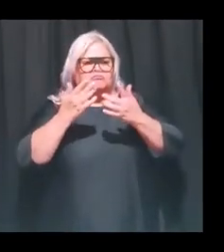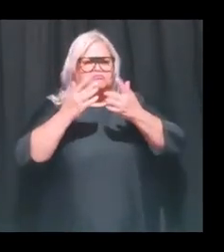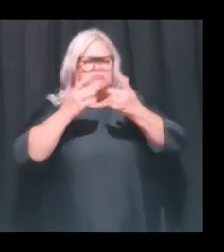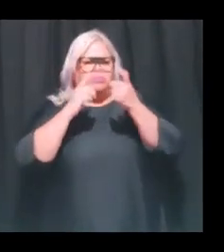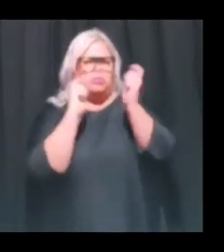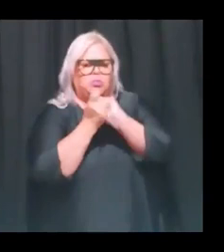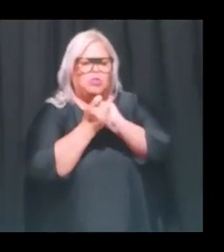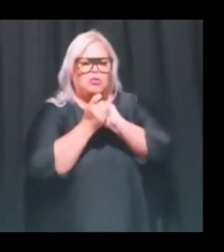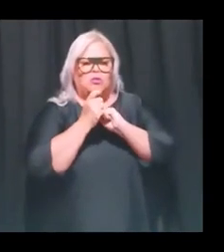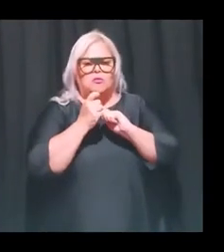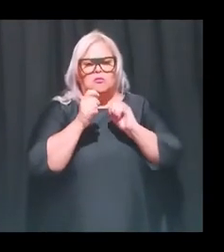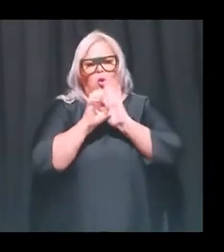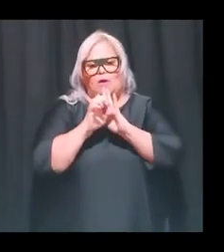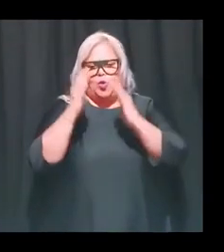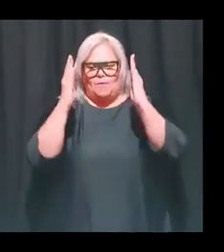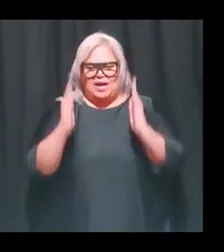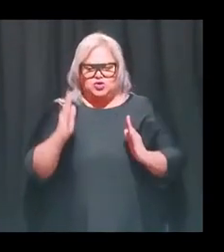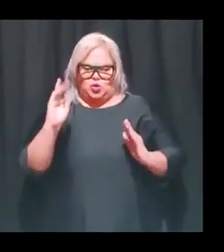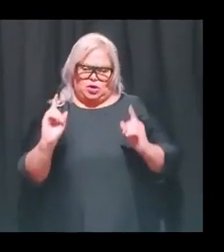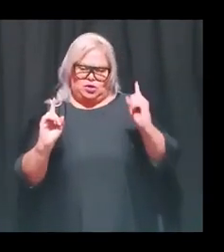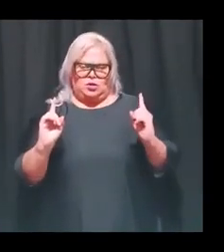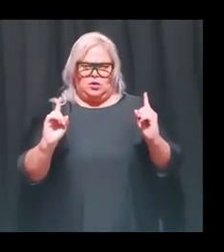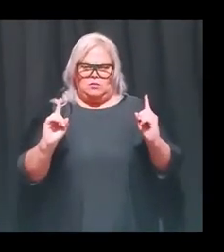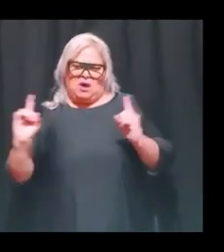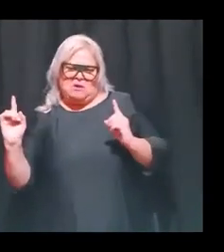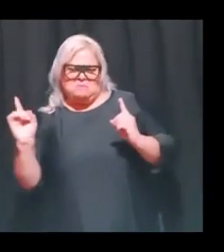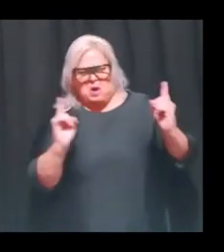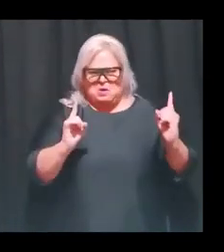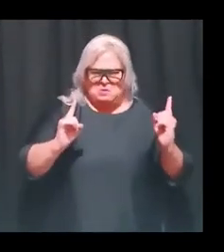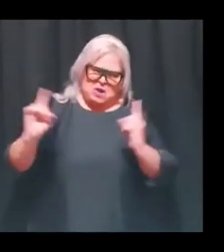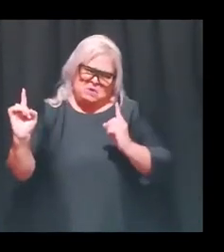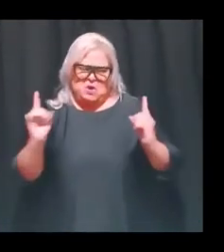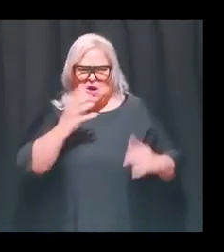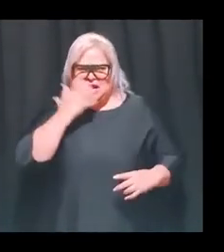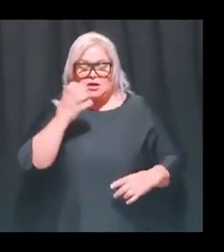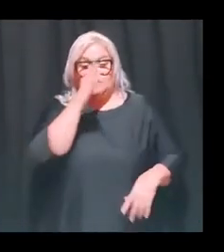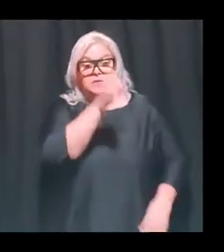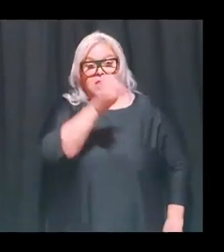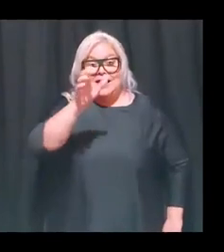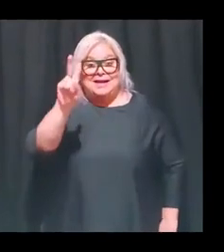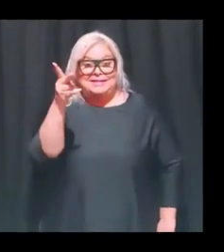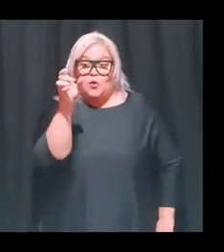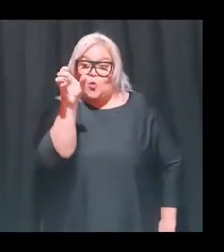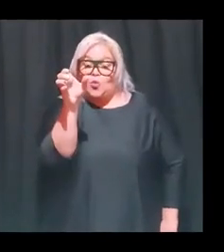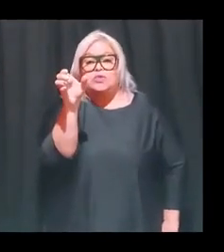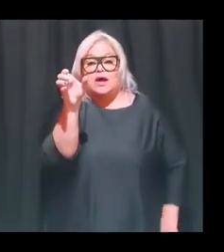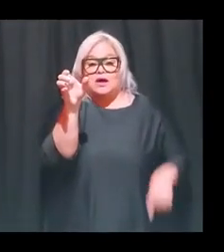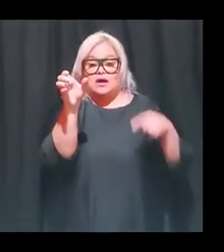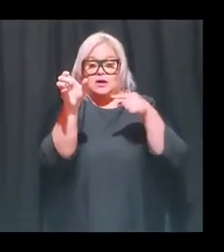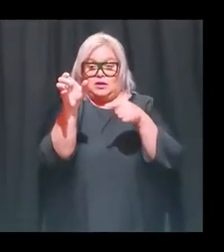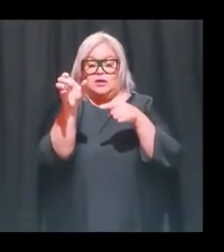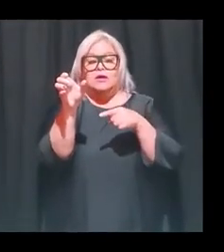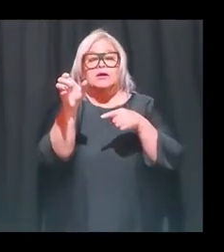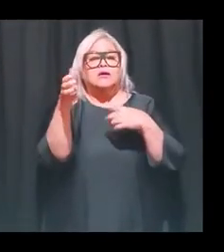sujeto a otro sujeto. Si yo fuera entonces a mirar la segunda imagen, la que está justo a la mano derecha de esa,